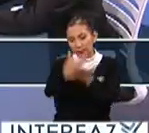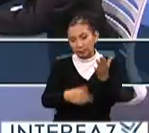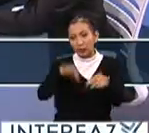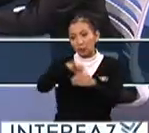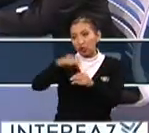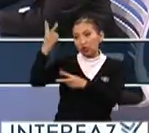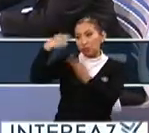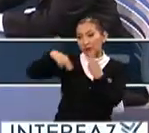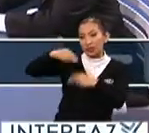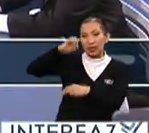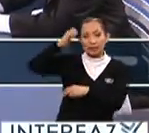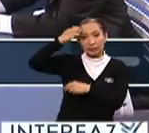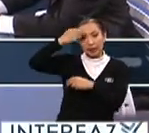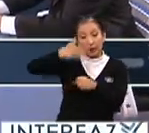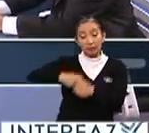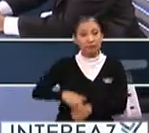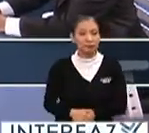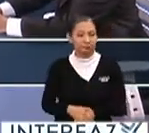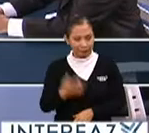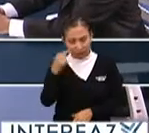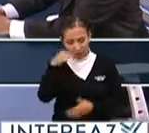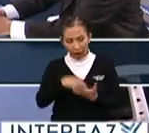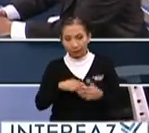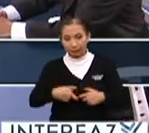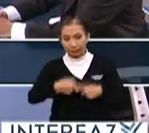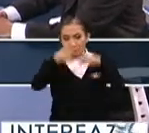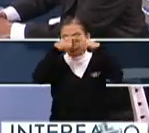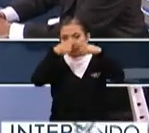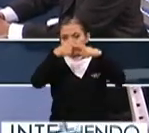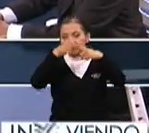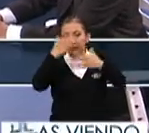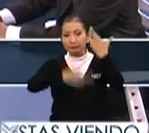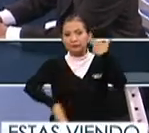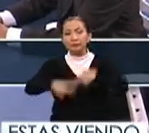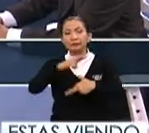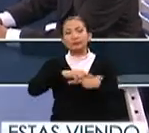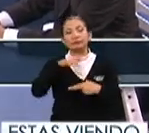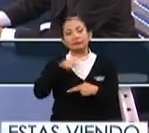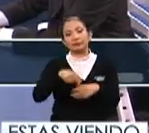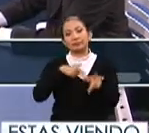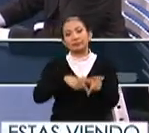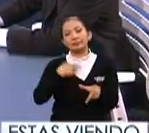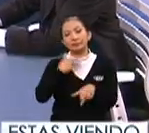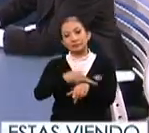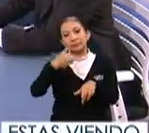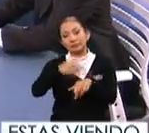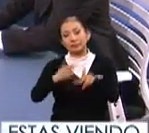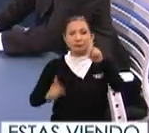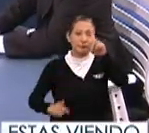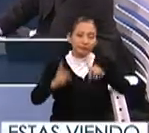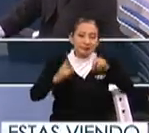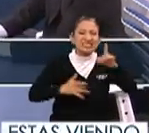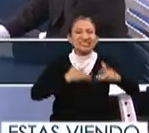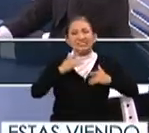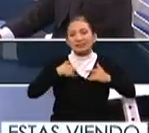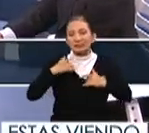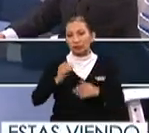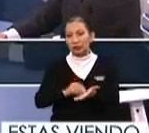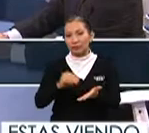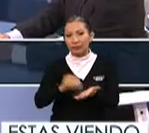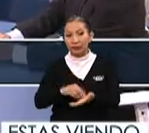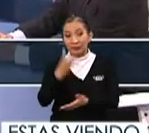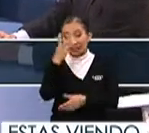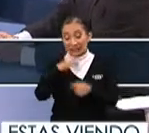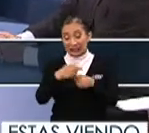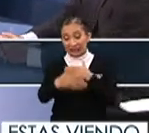estos votos. Perfecto. Si les parece bien, hacemos una pausa para regresar y seguir resolviendo las preguntas y las dudas que nos quedan. Ya,